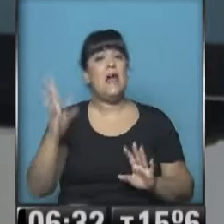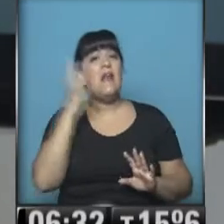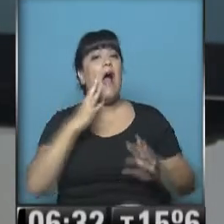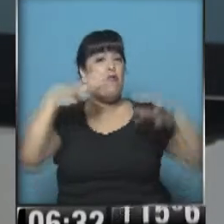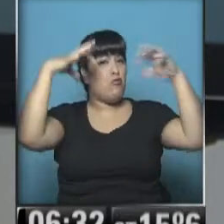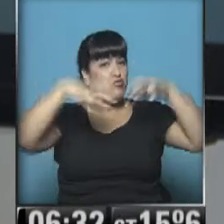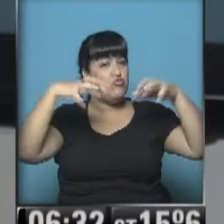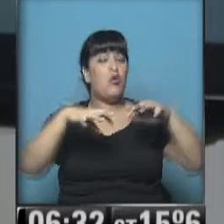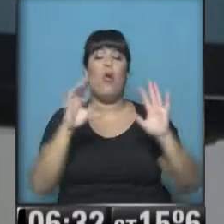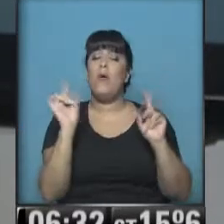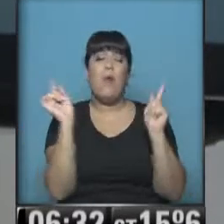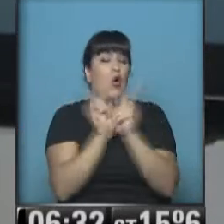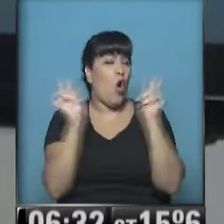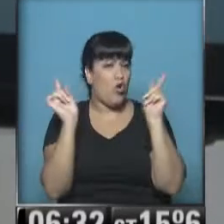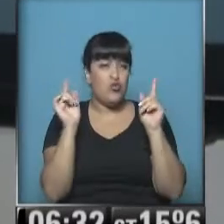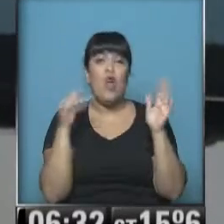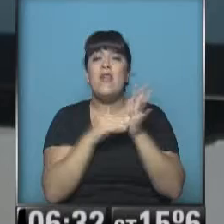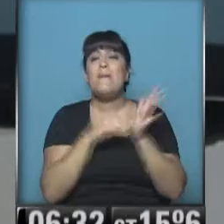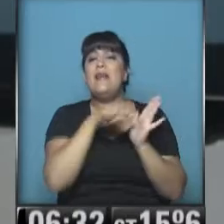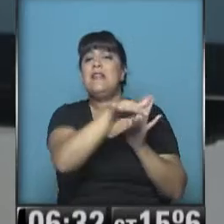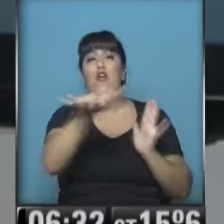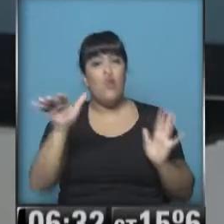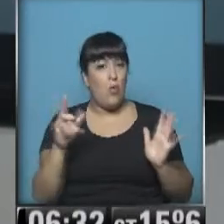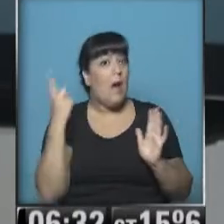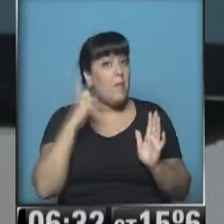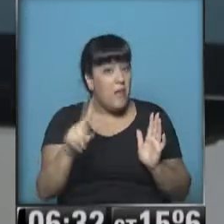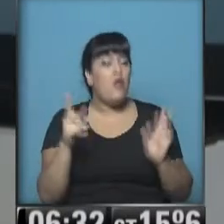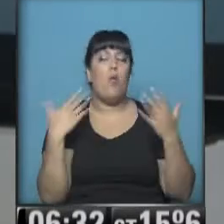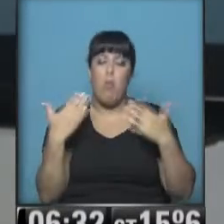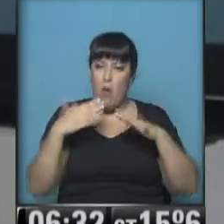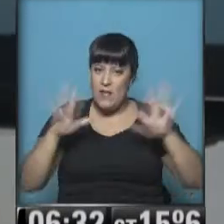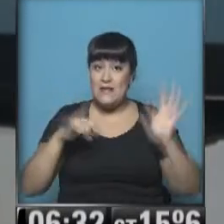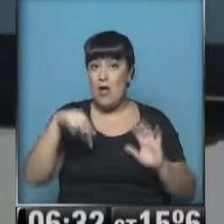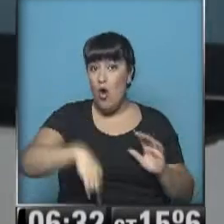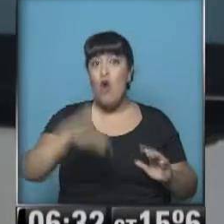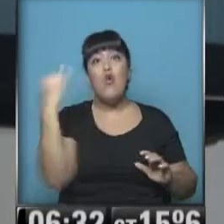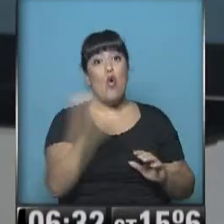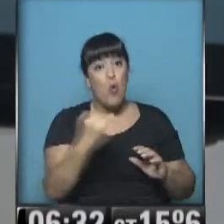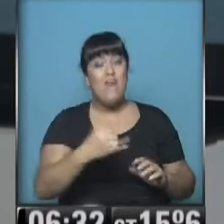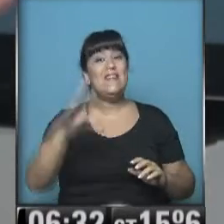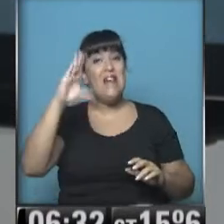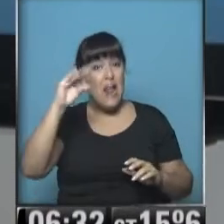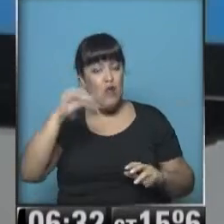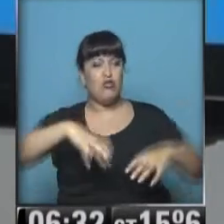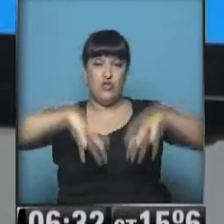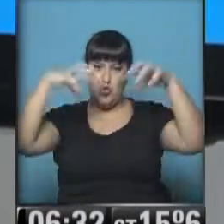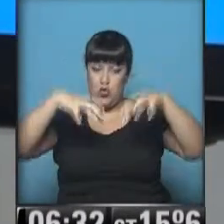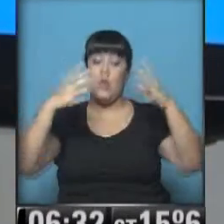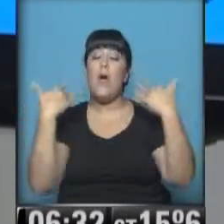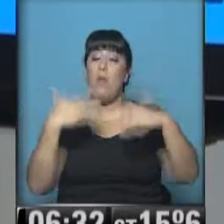lluviecita, muy chiquitita, desparramadita. Pero es probable que este jueves termine con lluvia. El